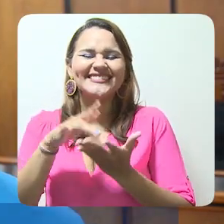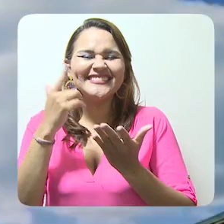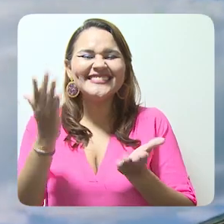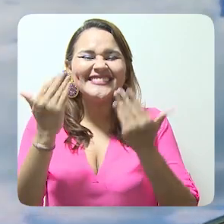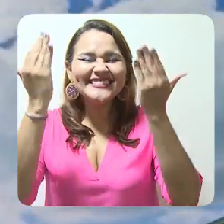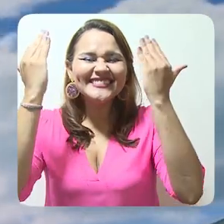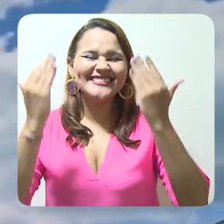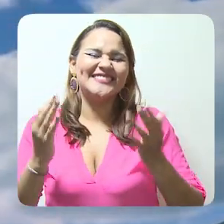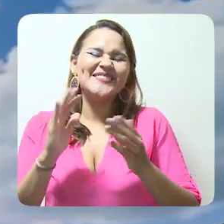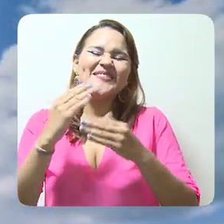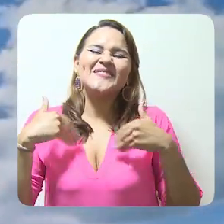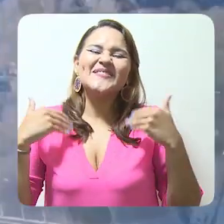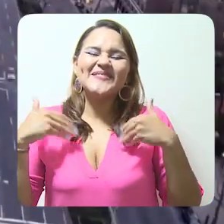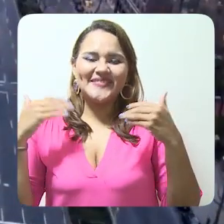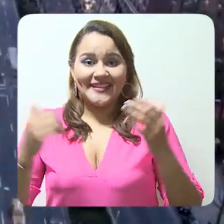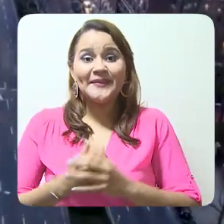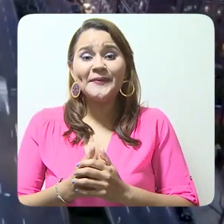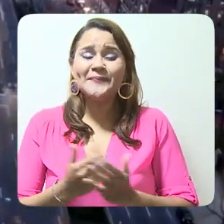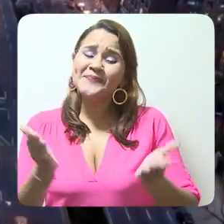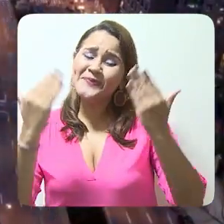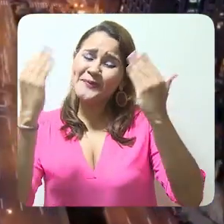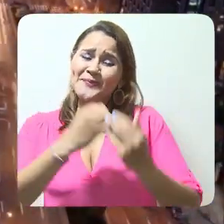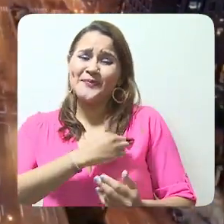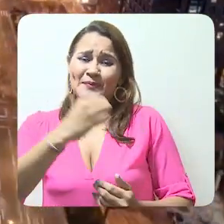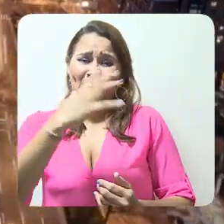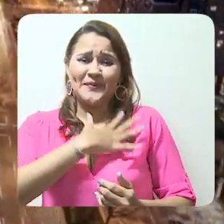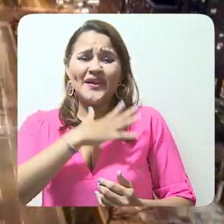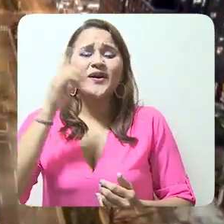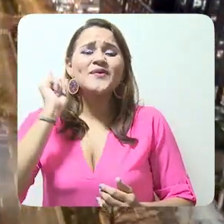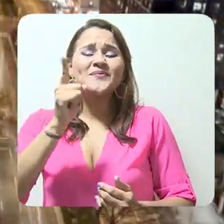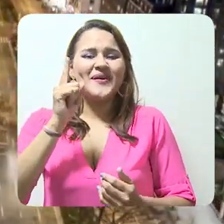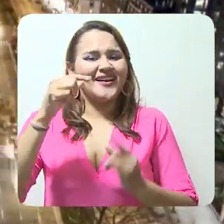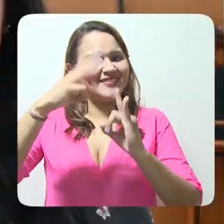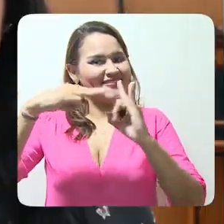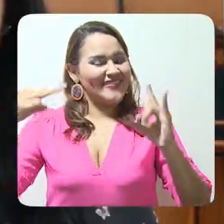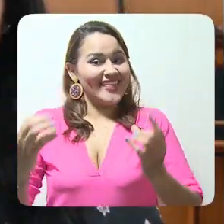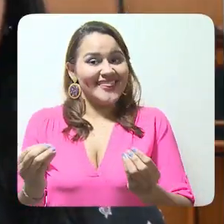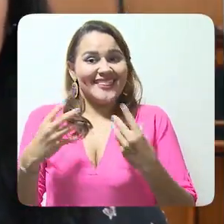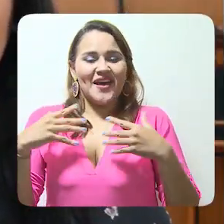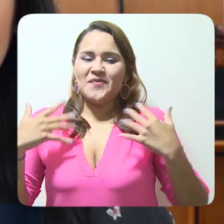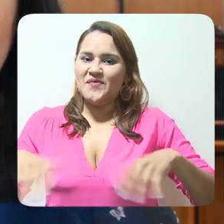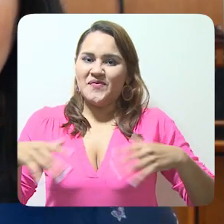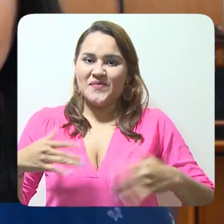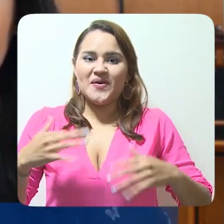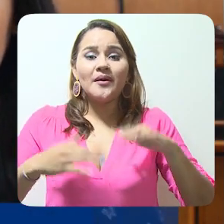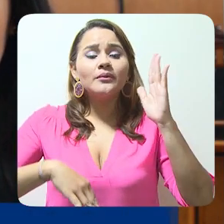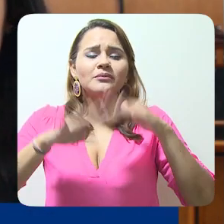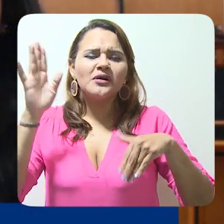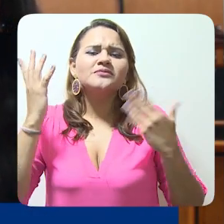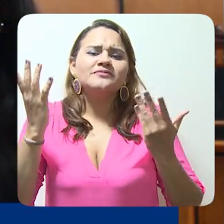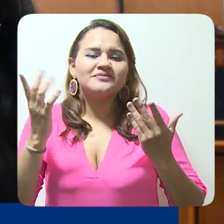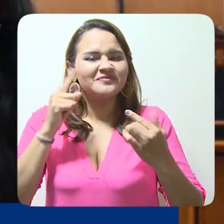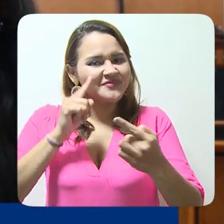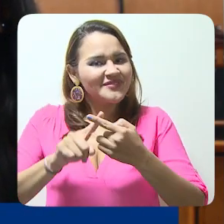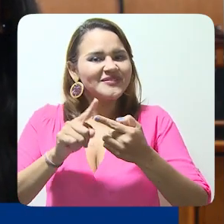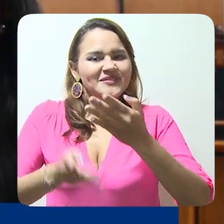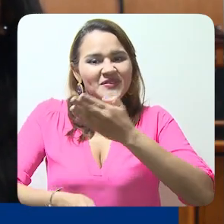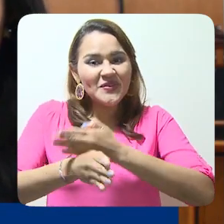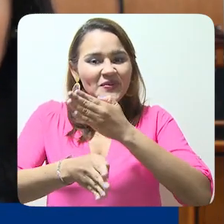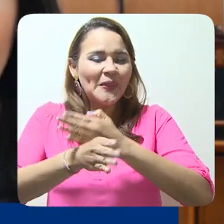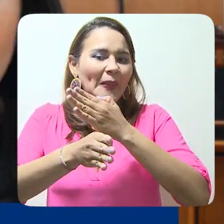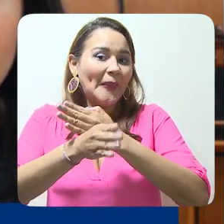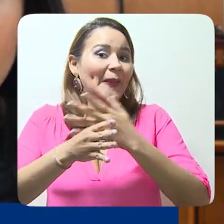sus conocimientos y traerlos a la universidad. Es una buena oportunidad que ofrece la Universidad del Magdalena para los estudiantes para